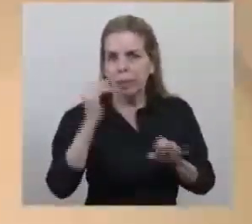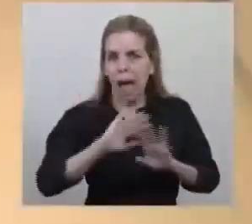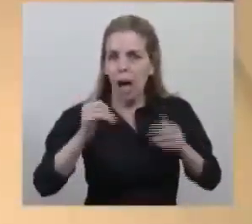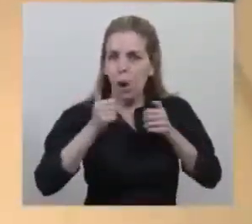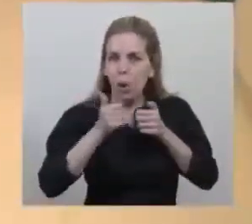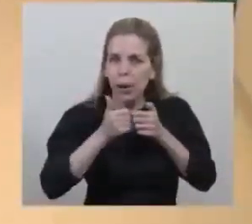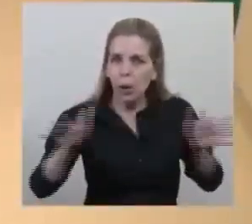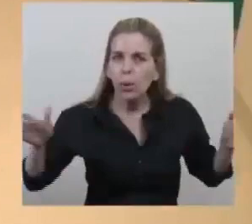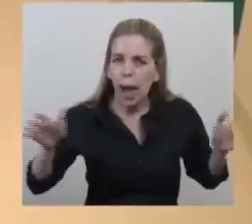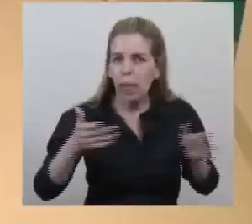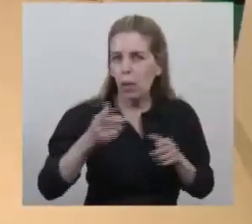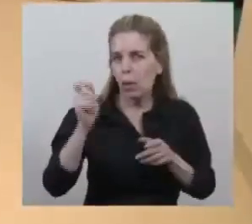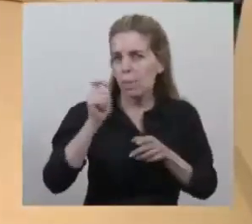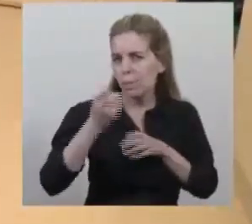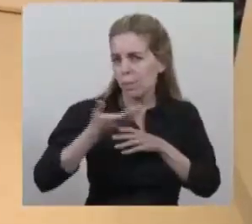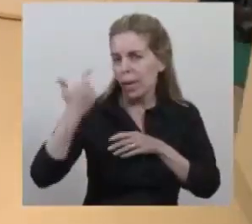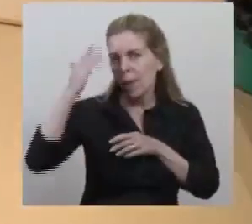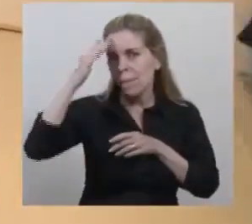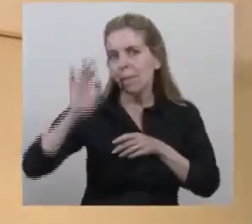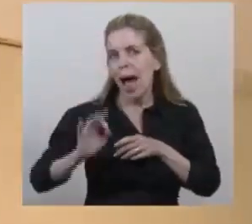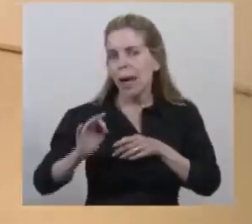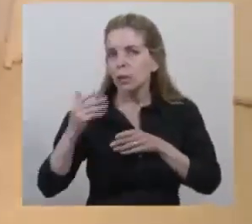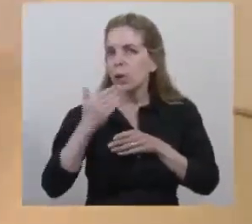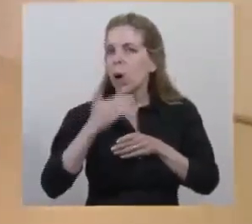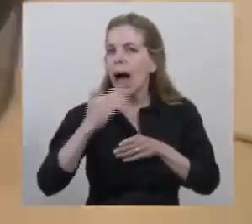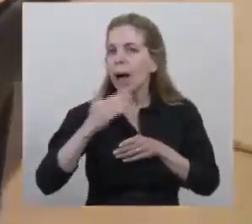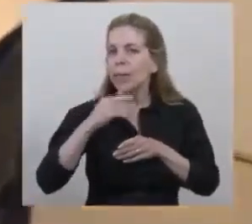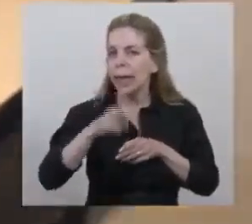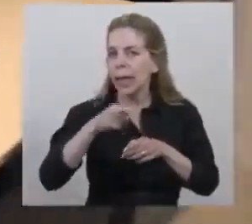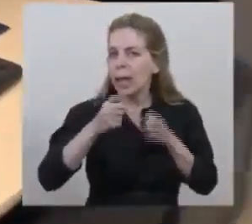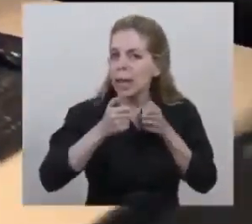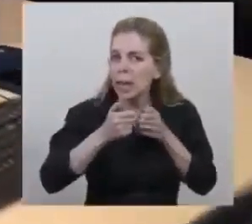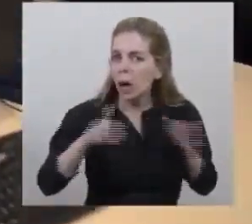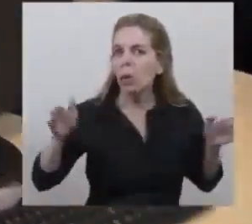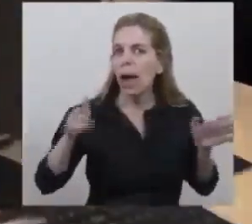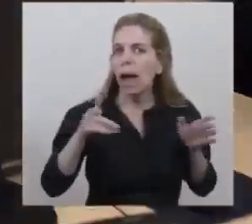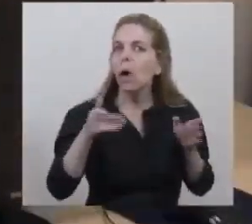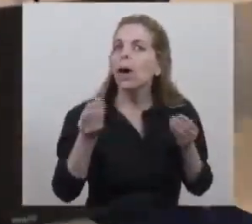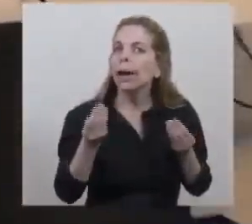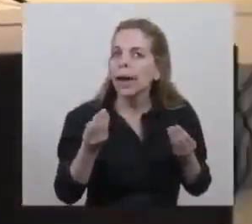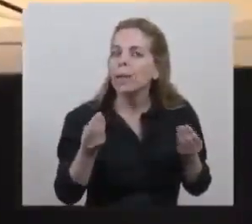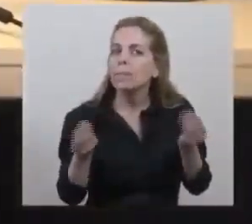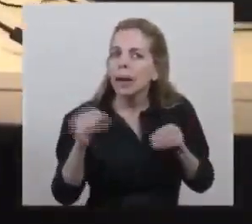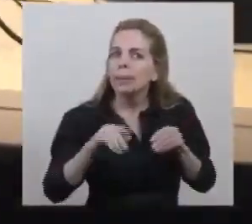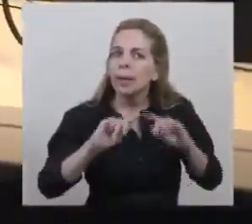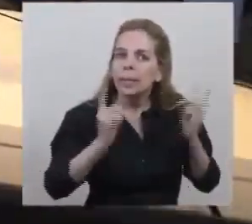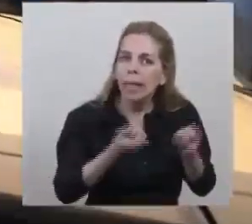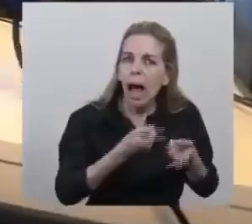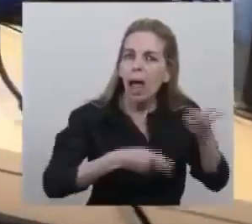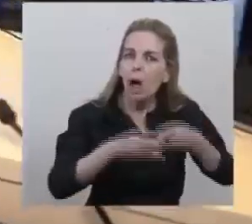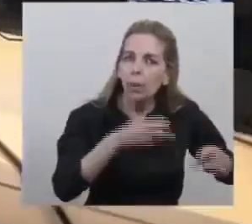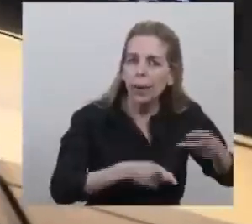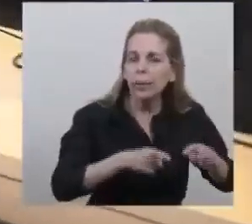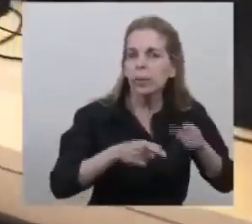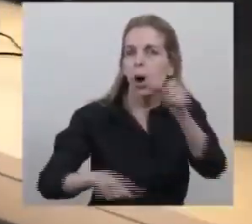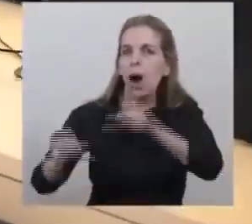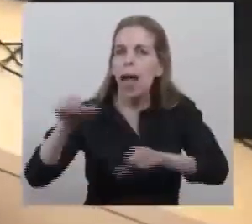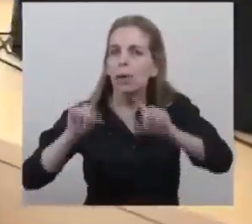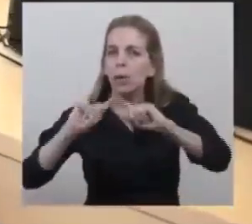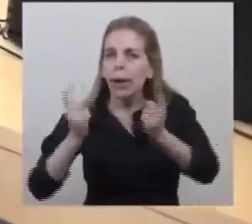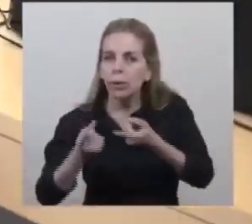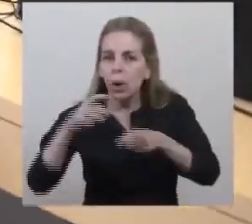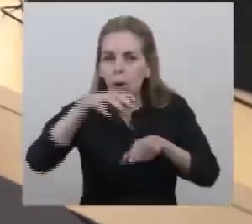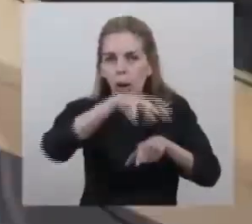tiene que ser desde el mes de marzo, principio de avil, con la incorporación de quirófanos, laboratorios, con la